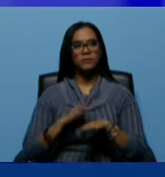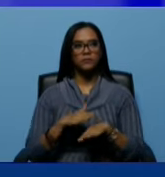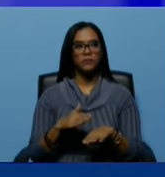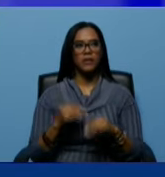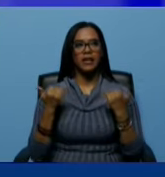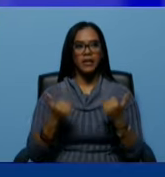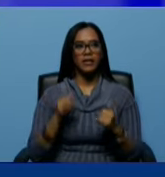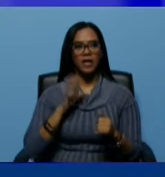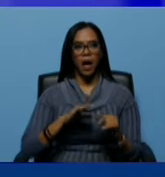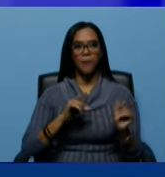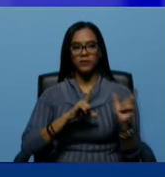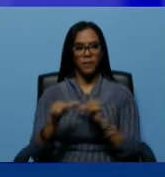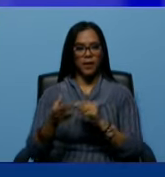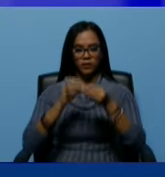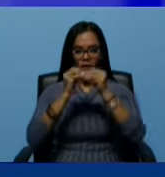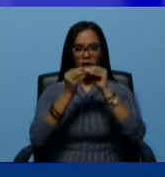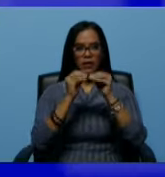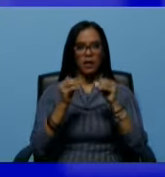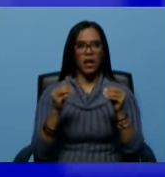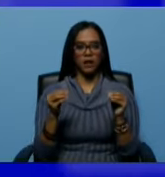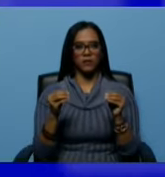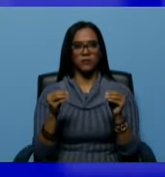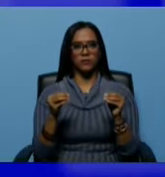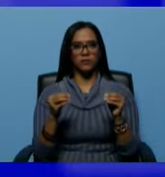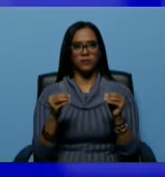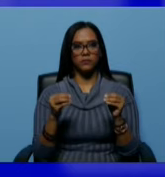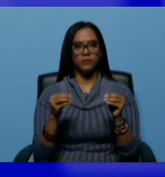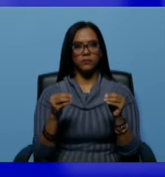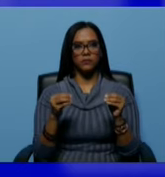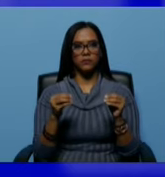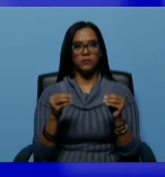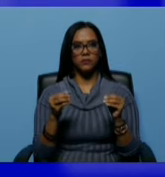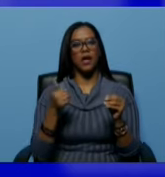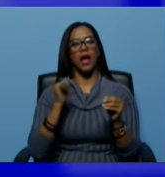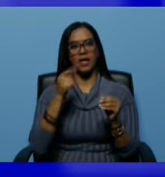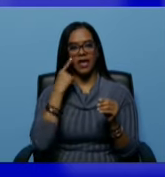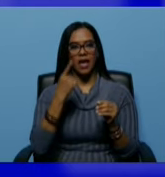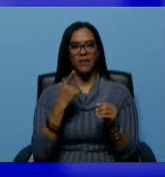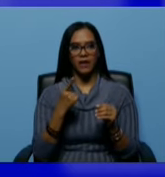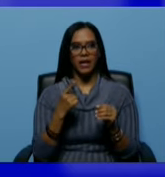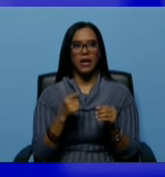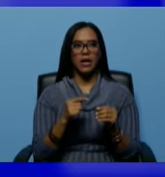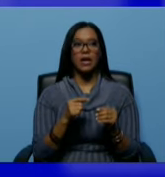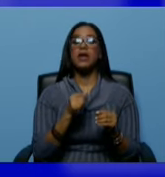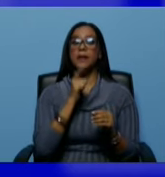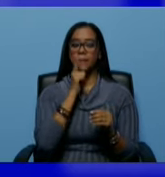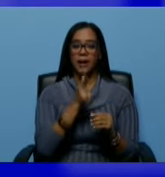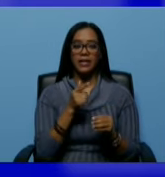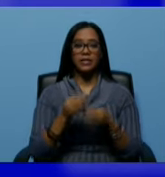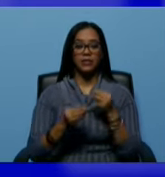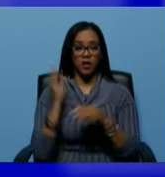estábamos terminando sus arreglos hay que ver el daño que hicieron las sanciones